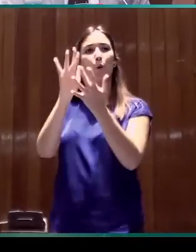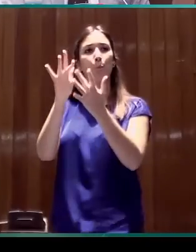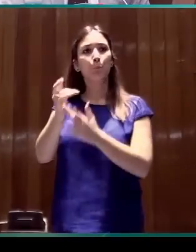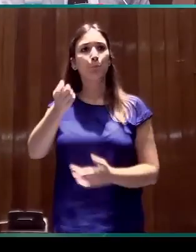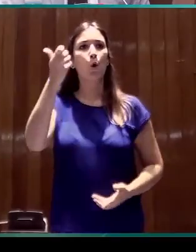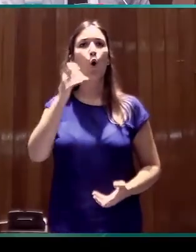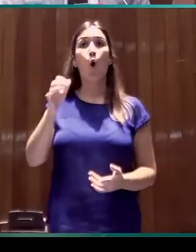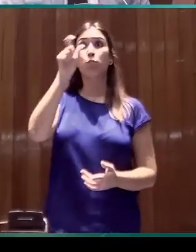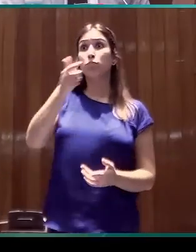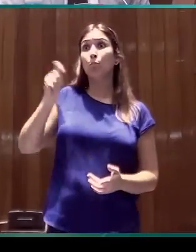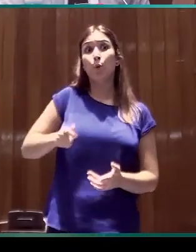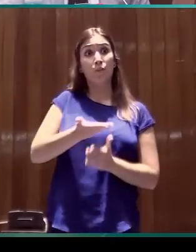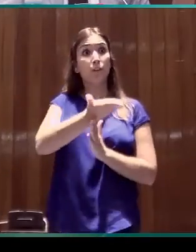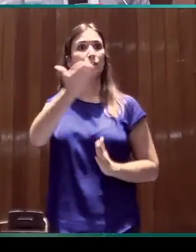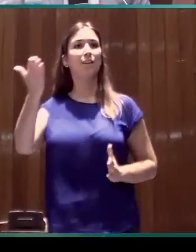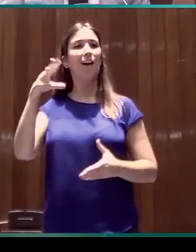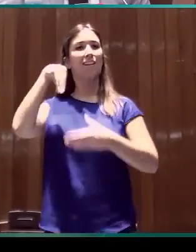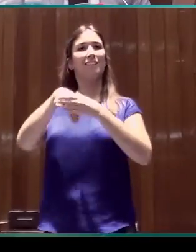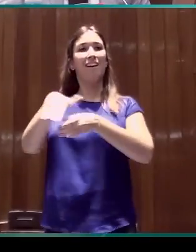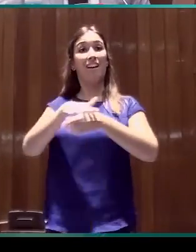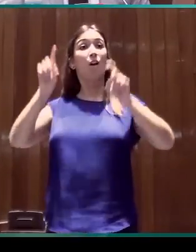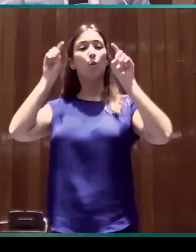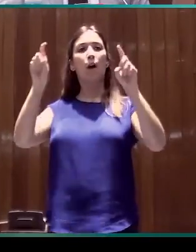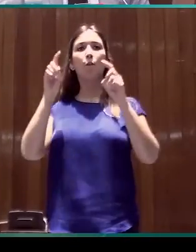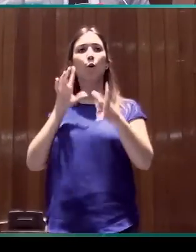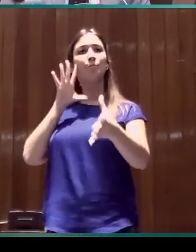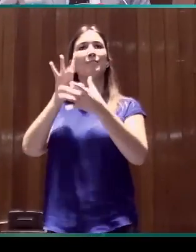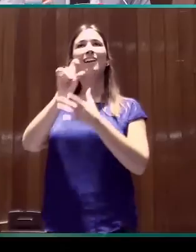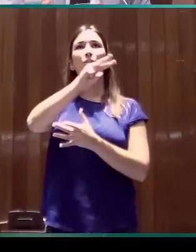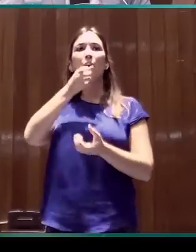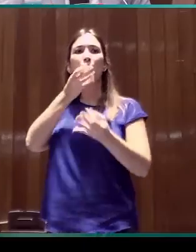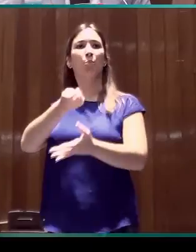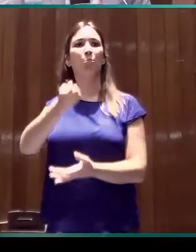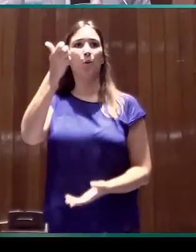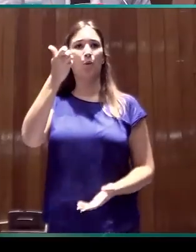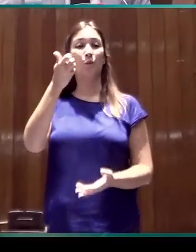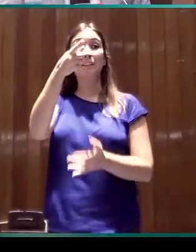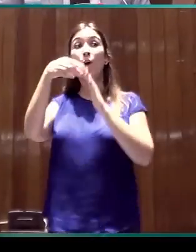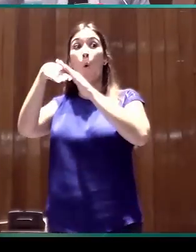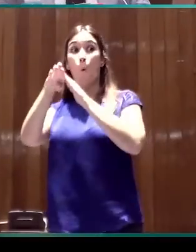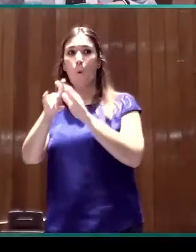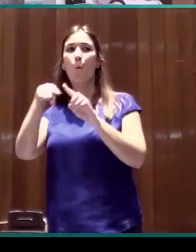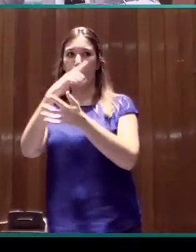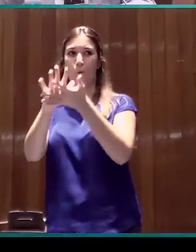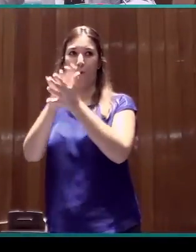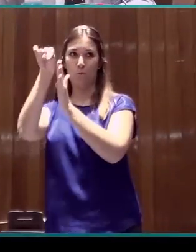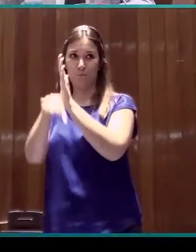profesionales en el mundo educativo. Y sobre esto volveré dentro de un momento.